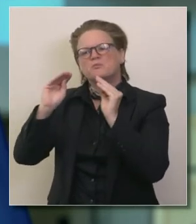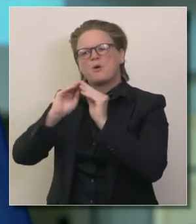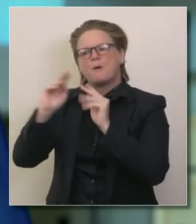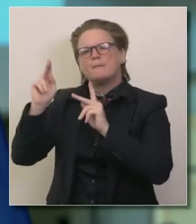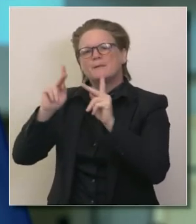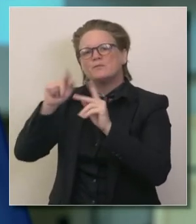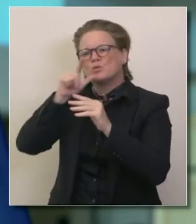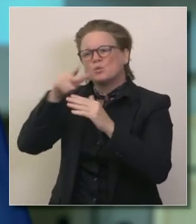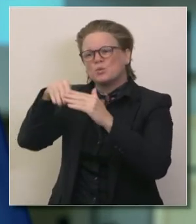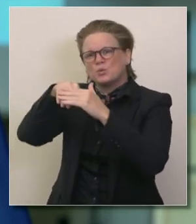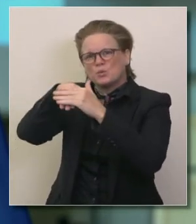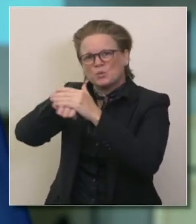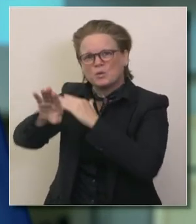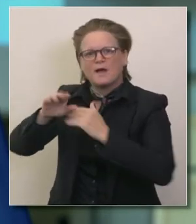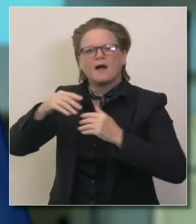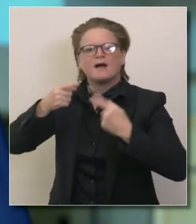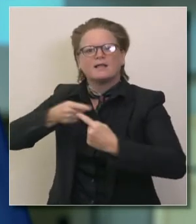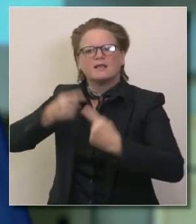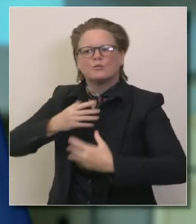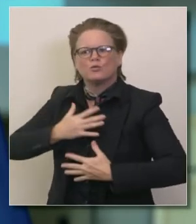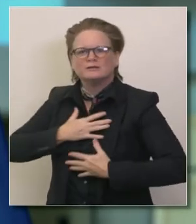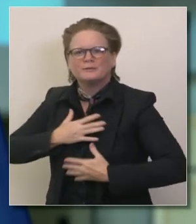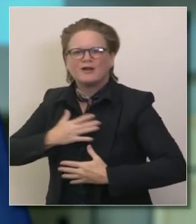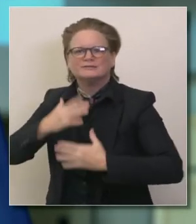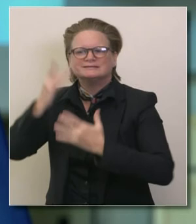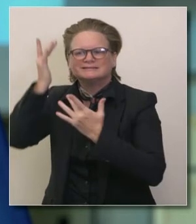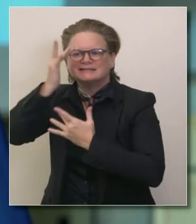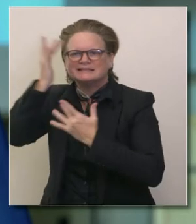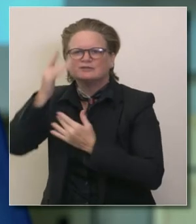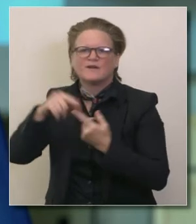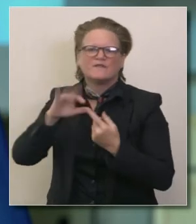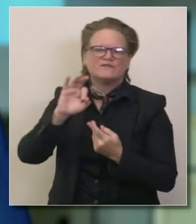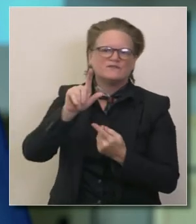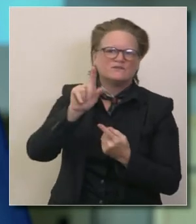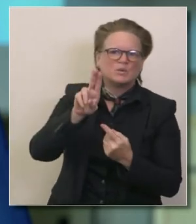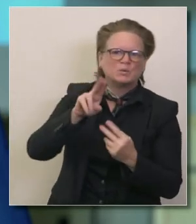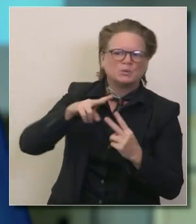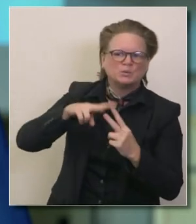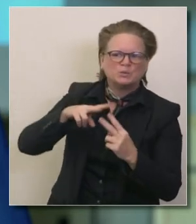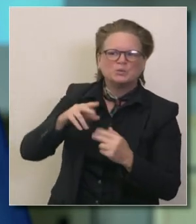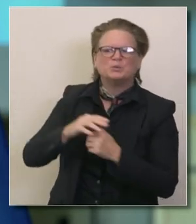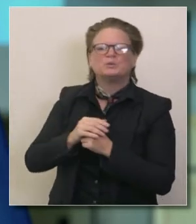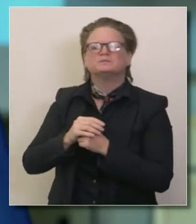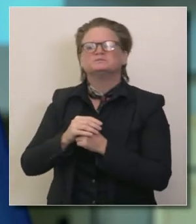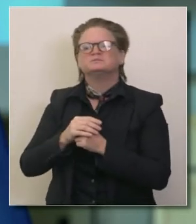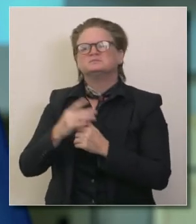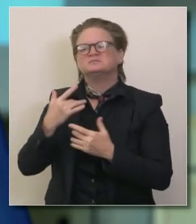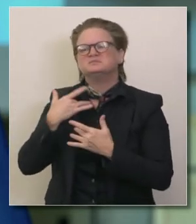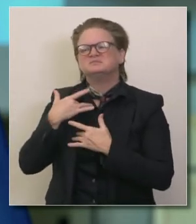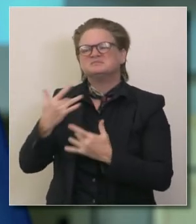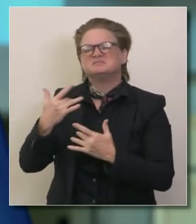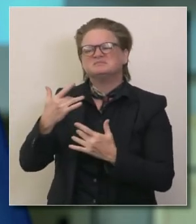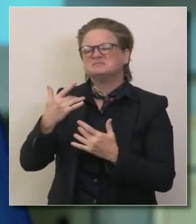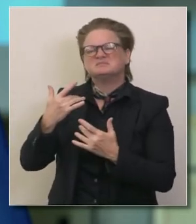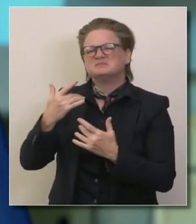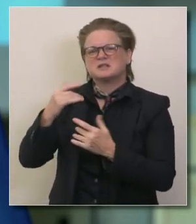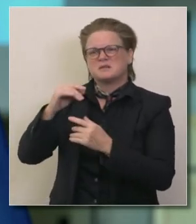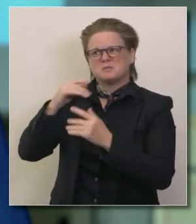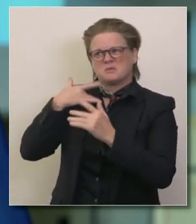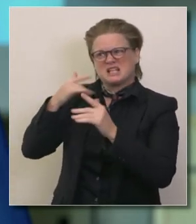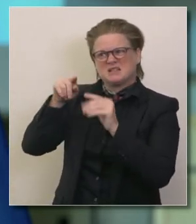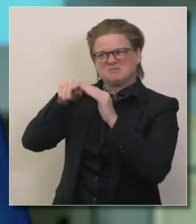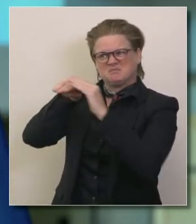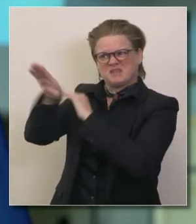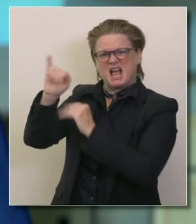necesidad de las cámaras no solo con la influenza sino otras enfermedades respiratorias con la gripa o influenza no siempre